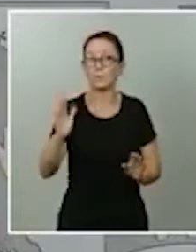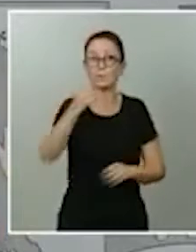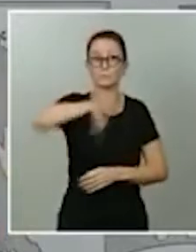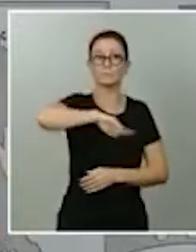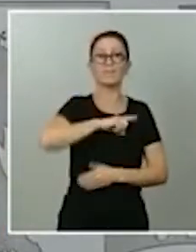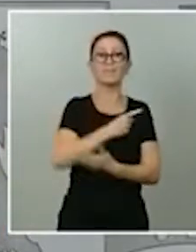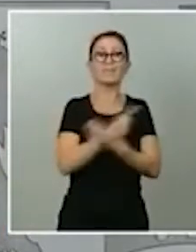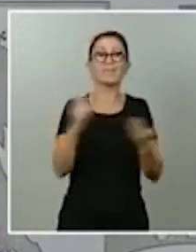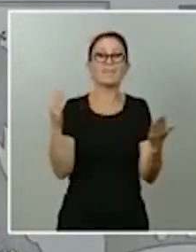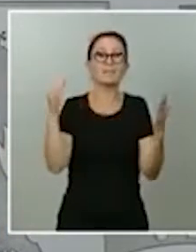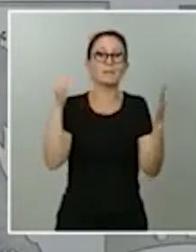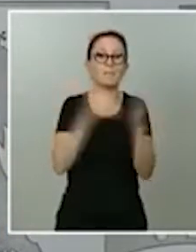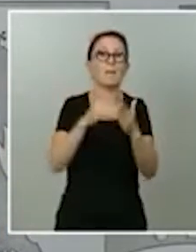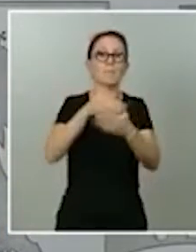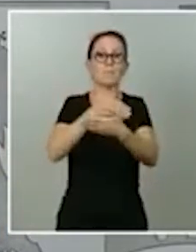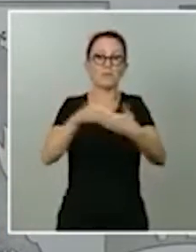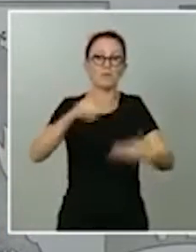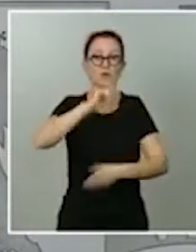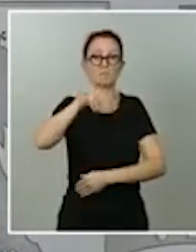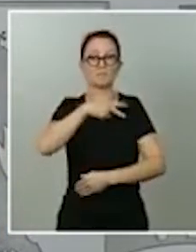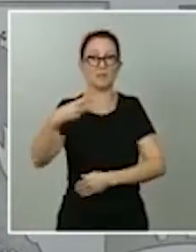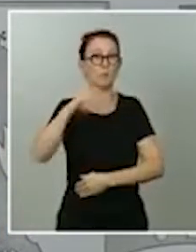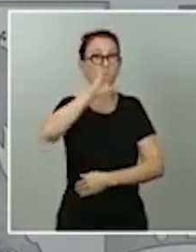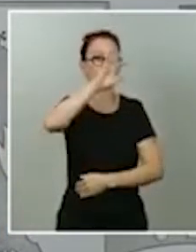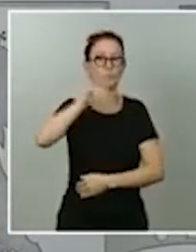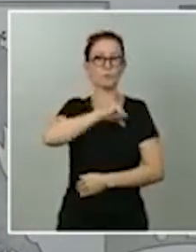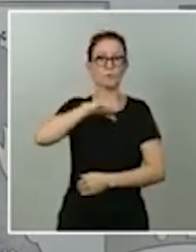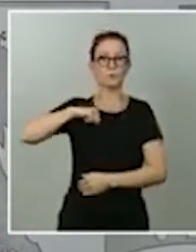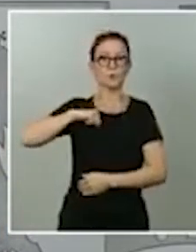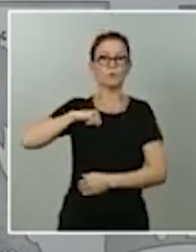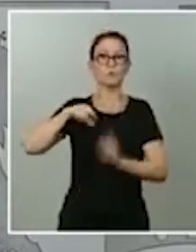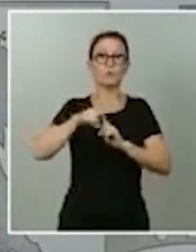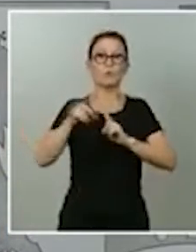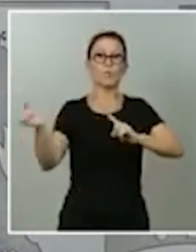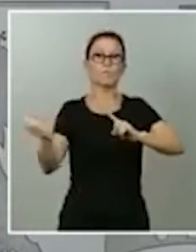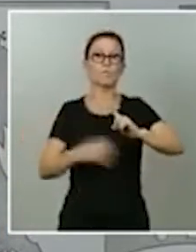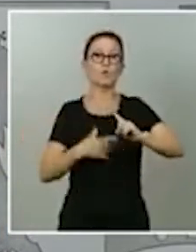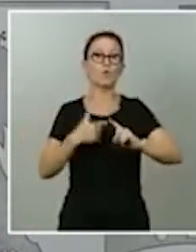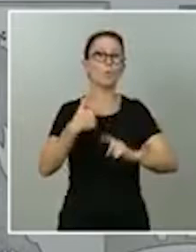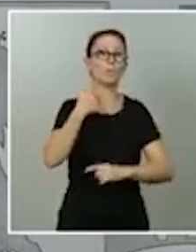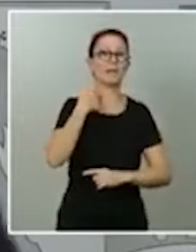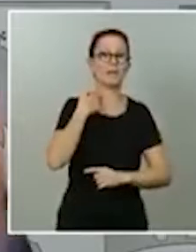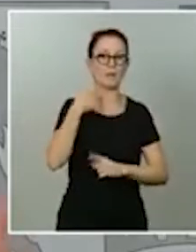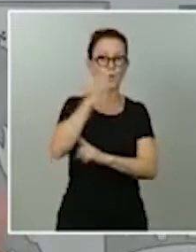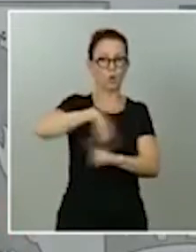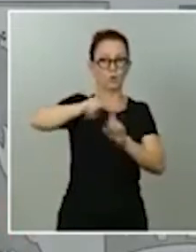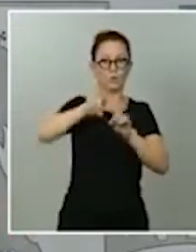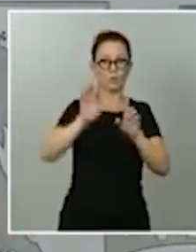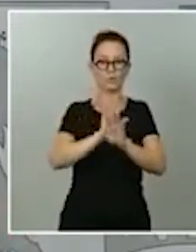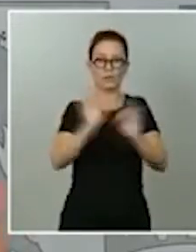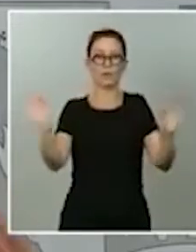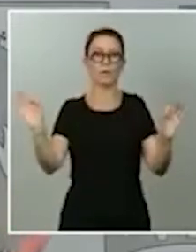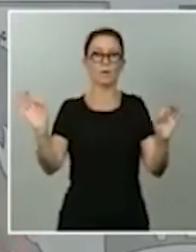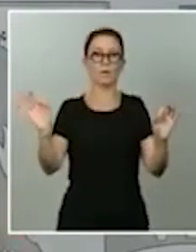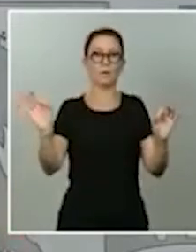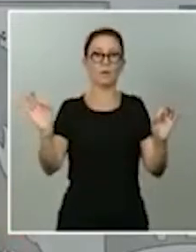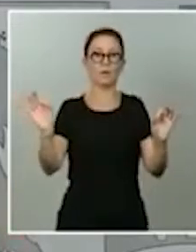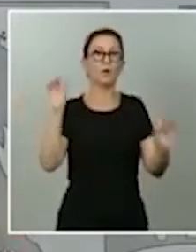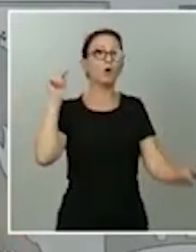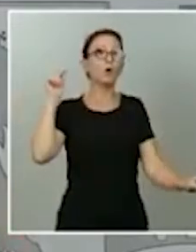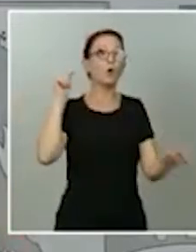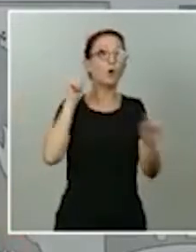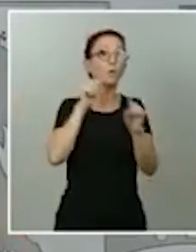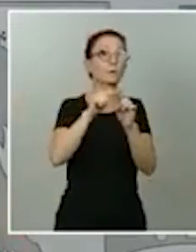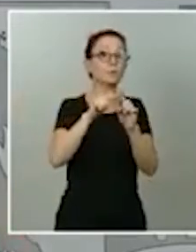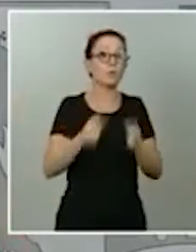a las comunidades autónomas a fondo perdido, a fondo no reembolsable, precisamente para hacer frente a los gastos extraordinarios